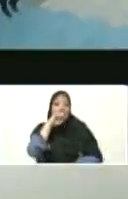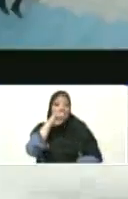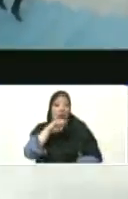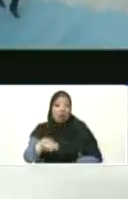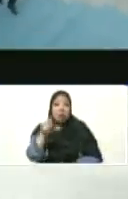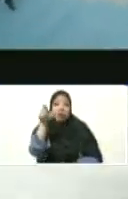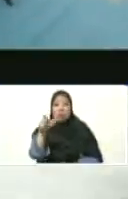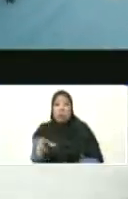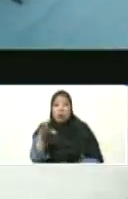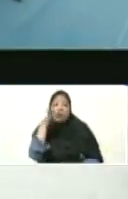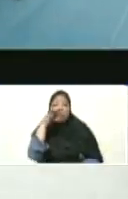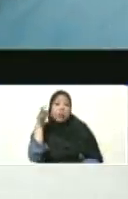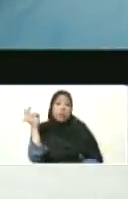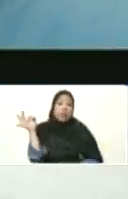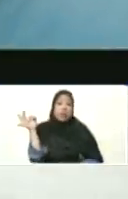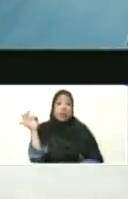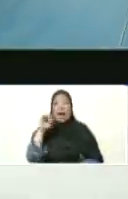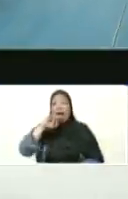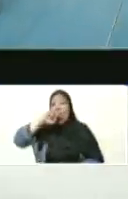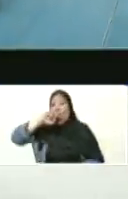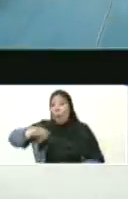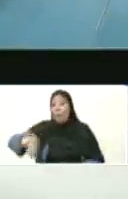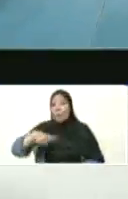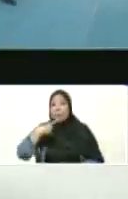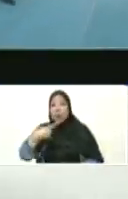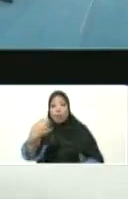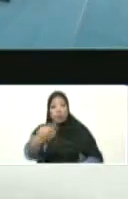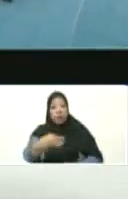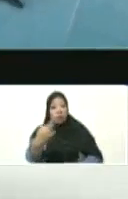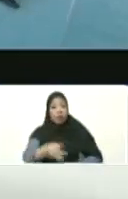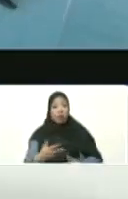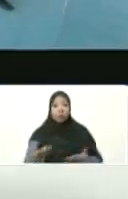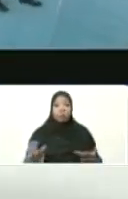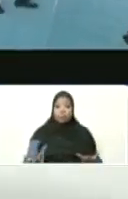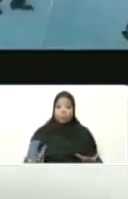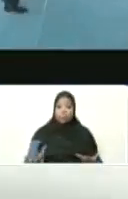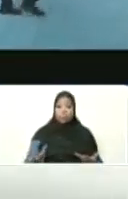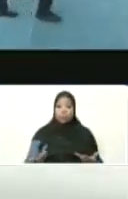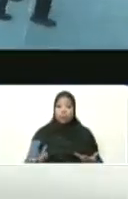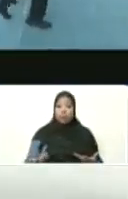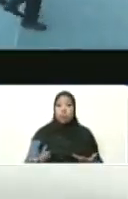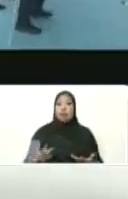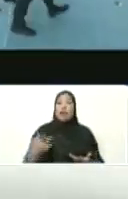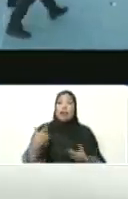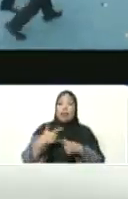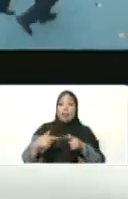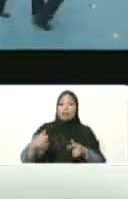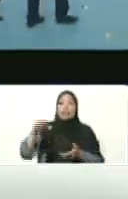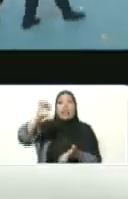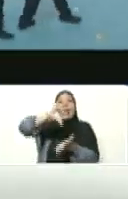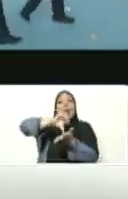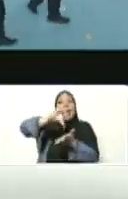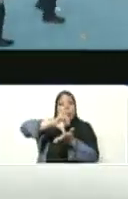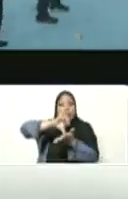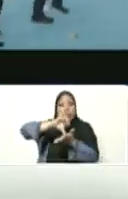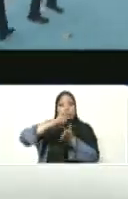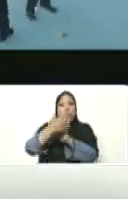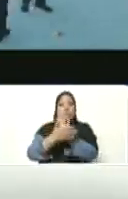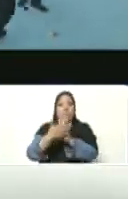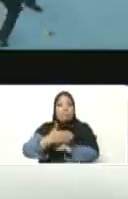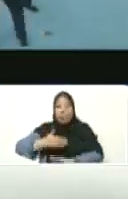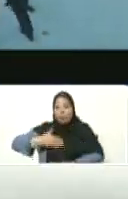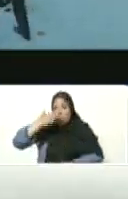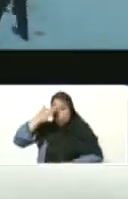o los franceses. Pero es la verdad, Teherán, la capital de Irán, 10 veces